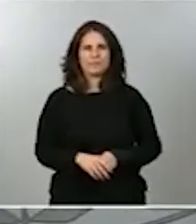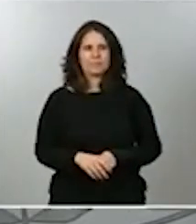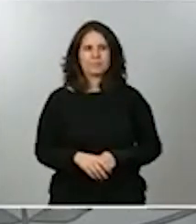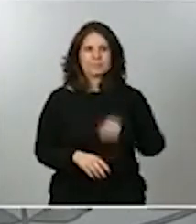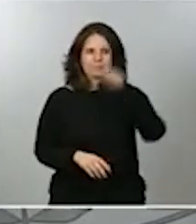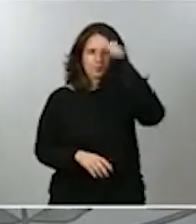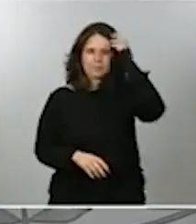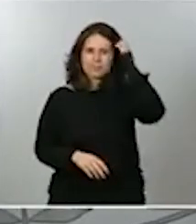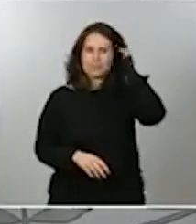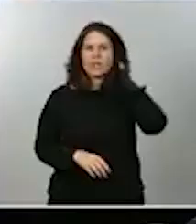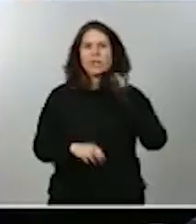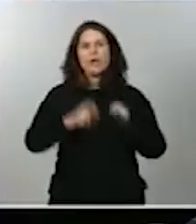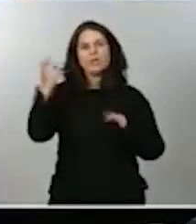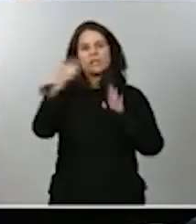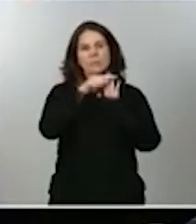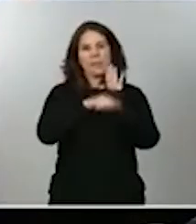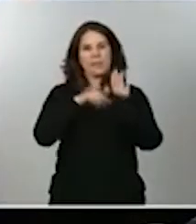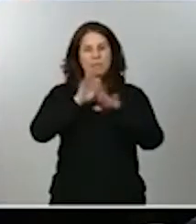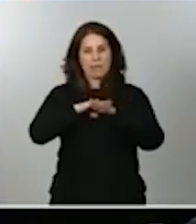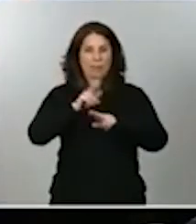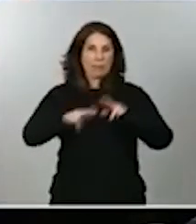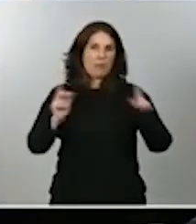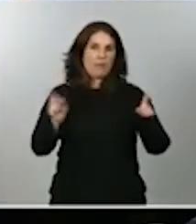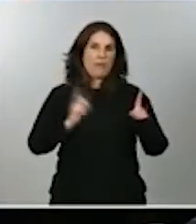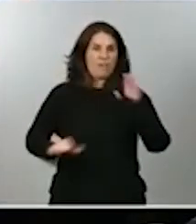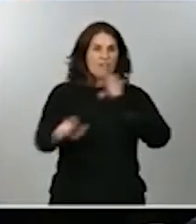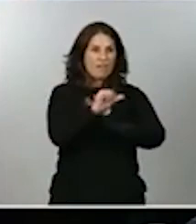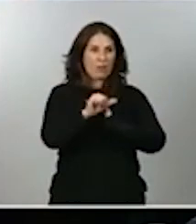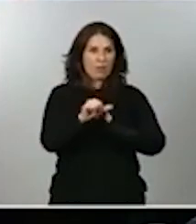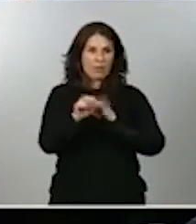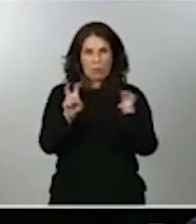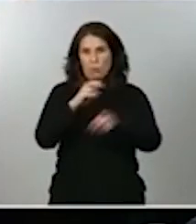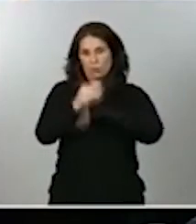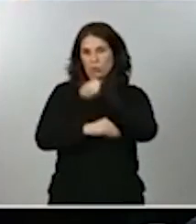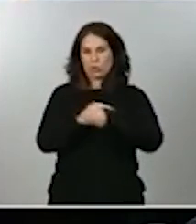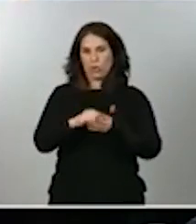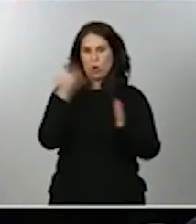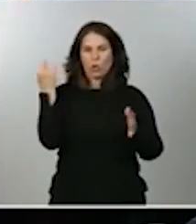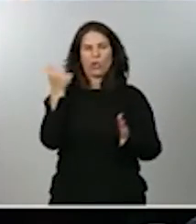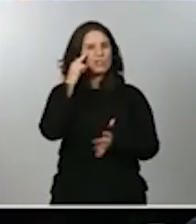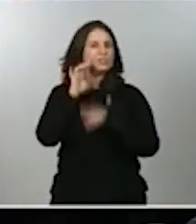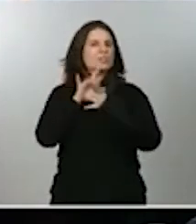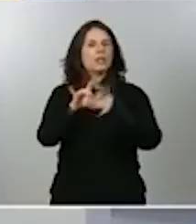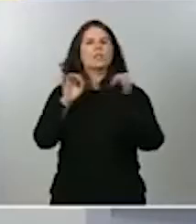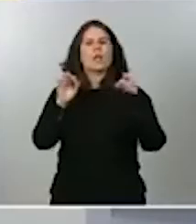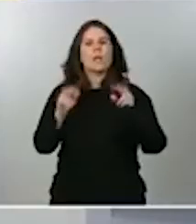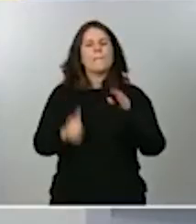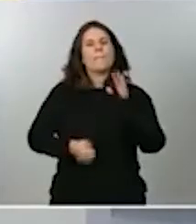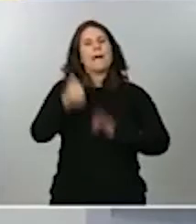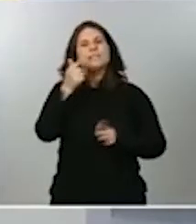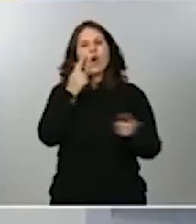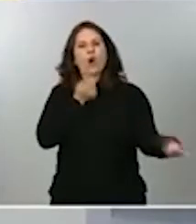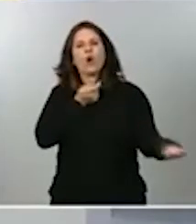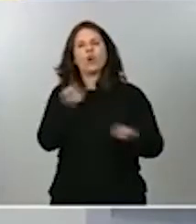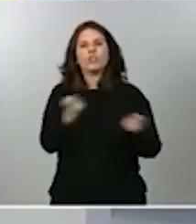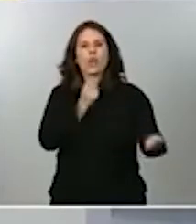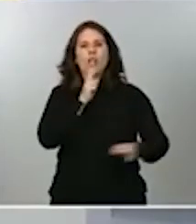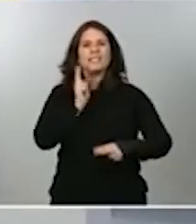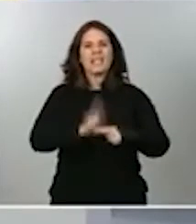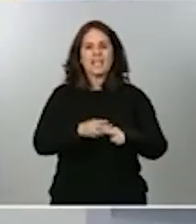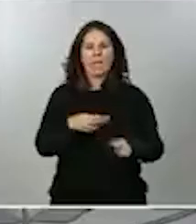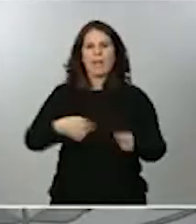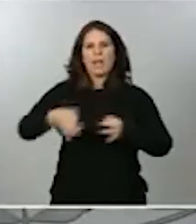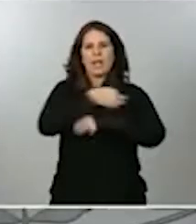el fraude de estos nuevos usos tecnológicos tiene que ver con el mayor control de las llamadas criptomonedas. El objetivo